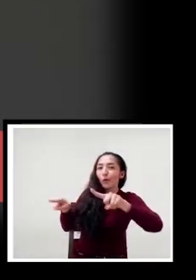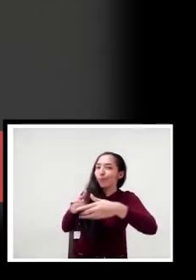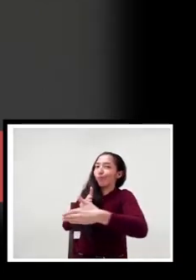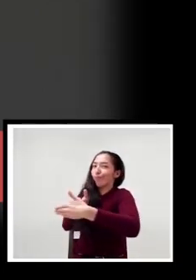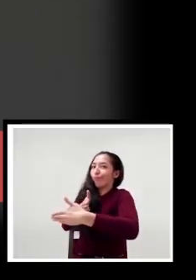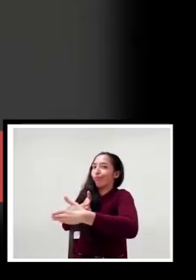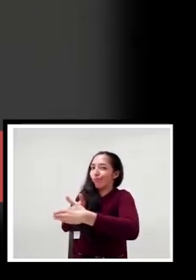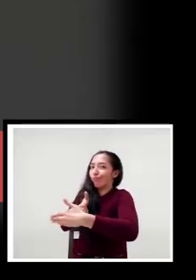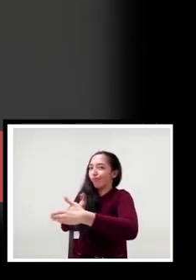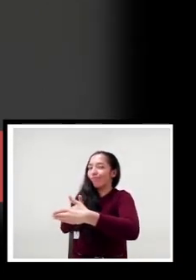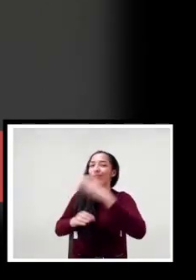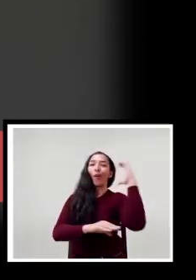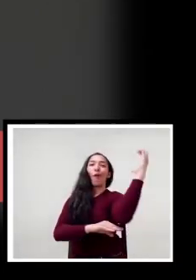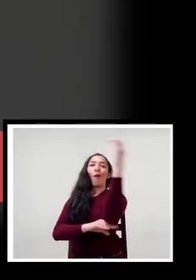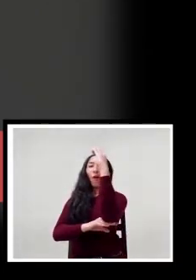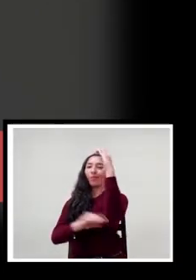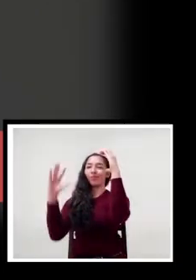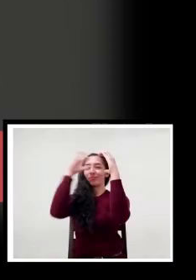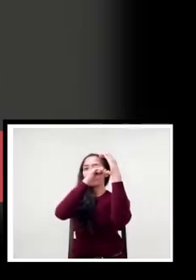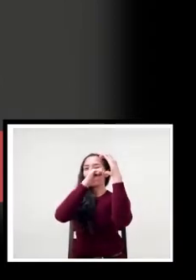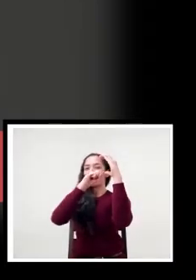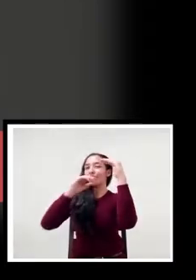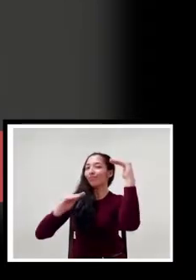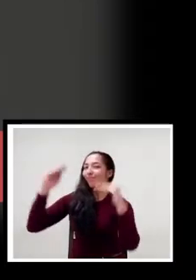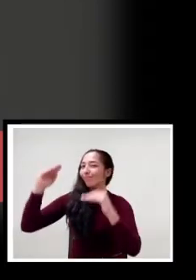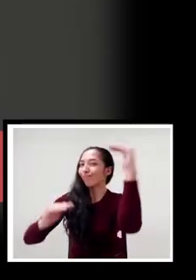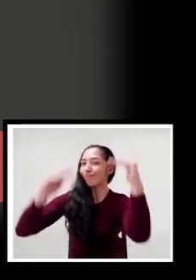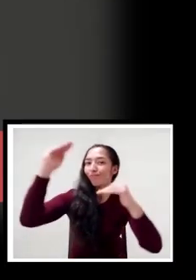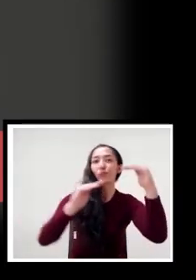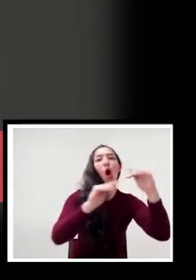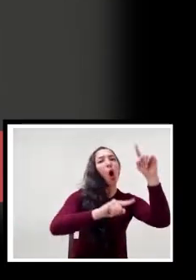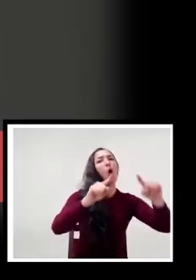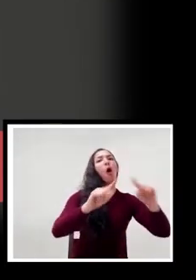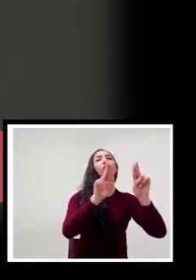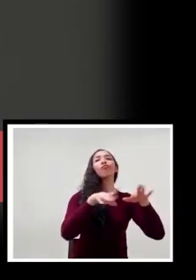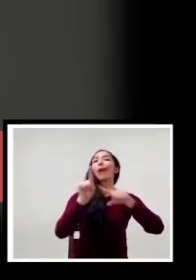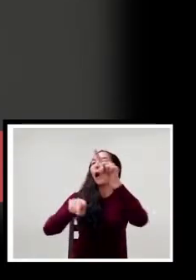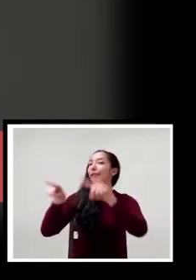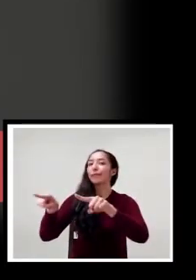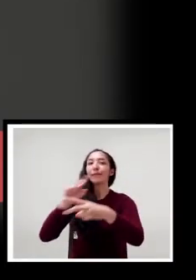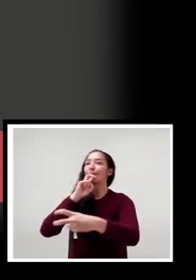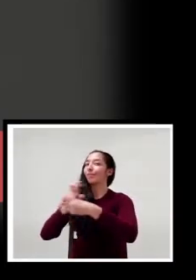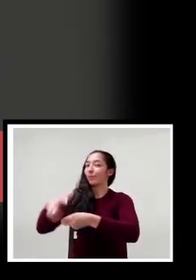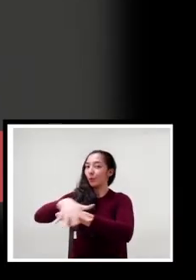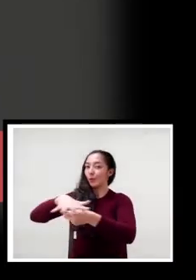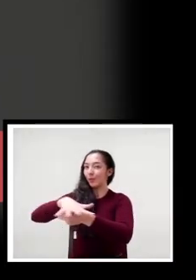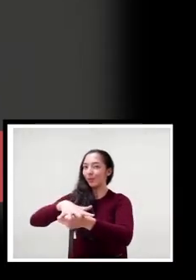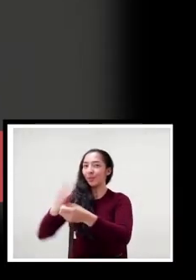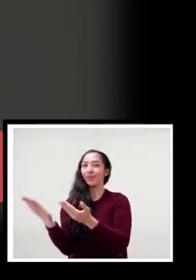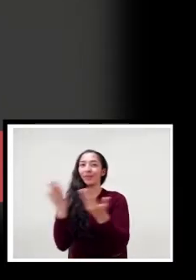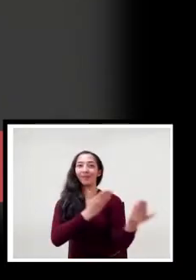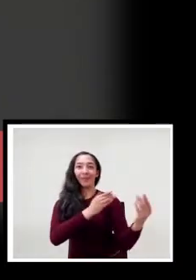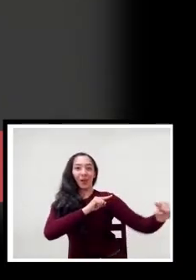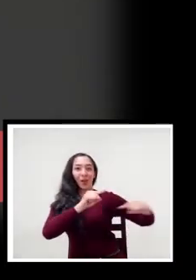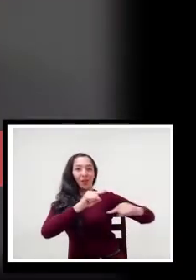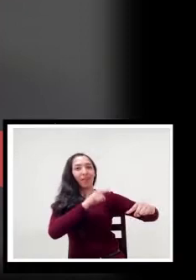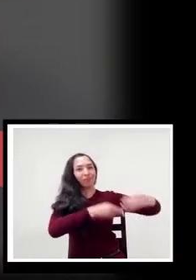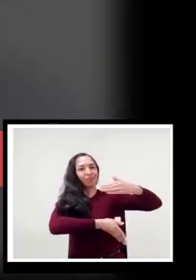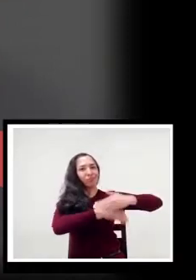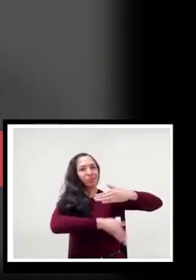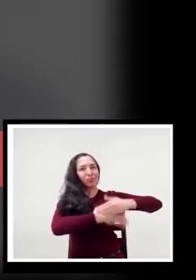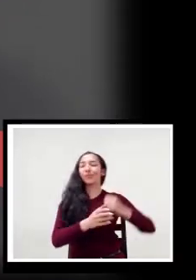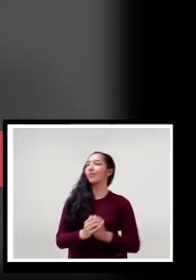que continúan exacerbando las desigualdades en nuestro país. Doy paso a Liliana para cerrar nuestra presentación.